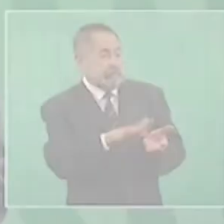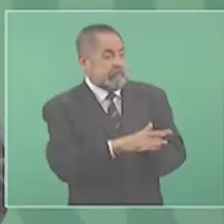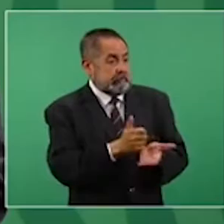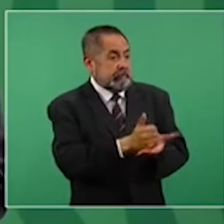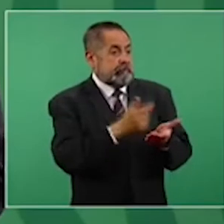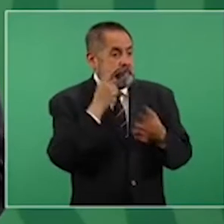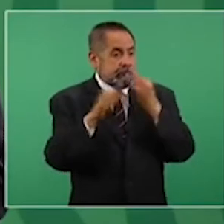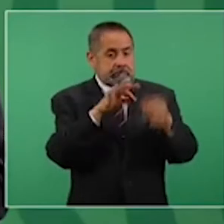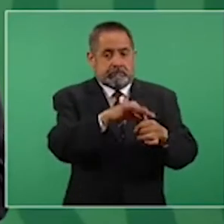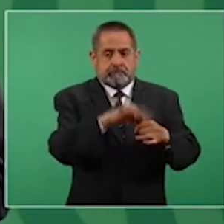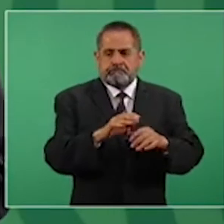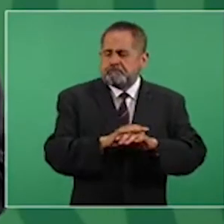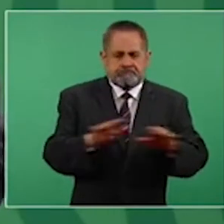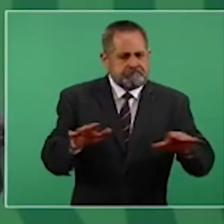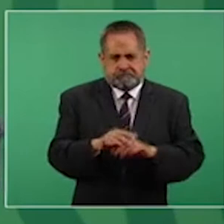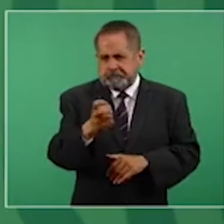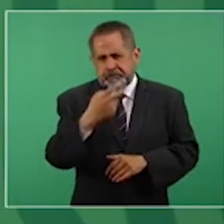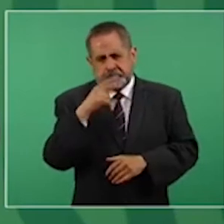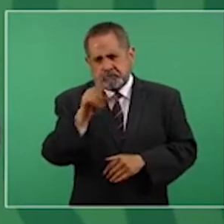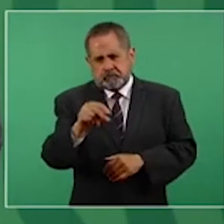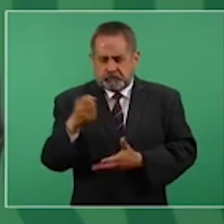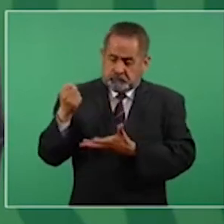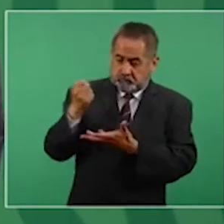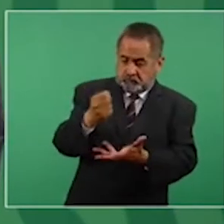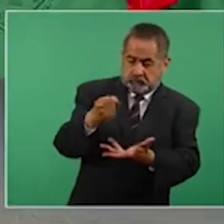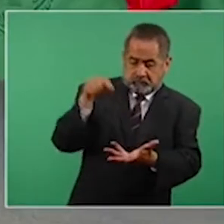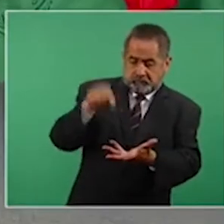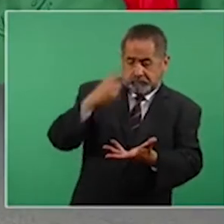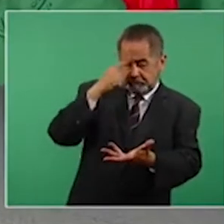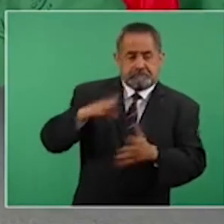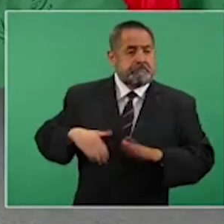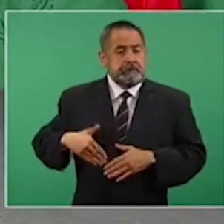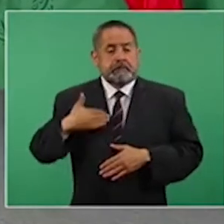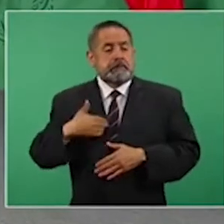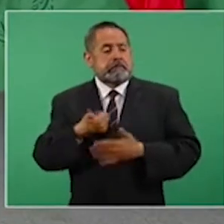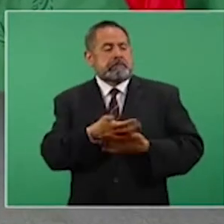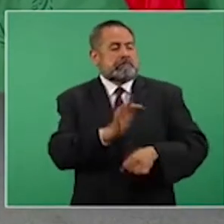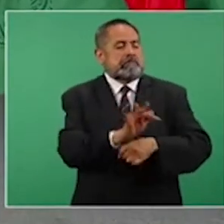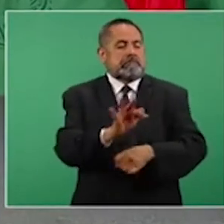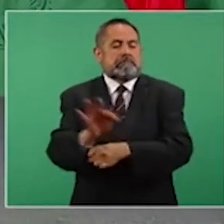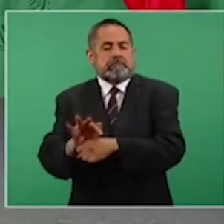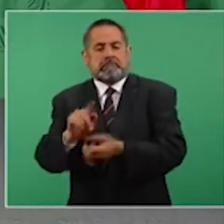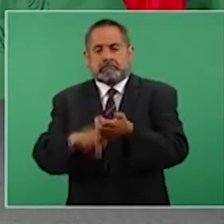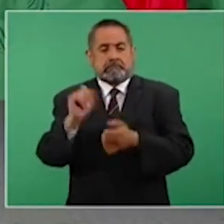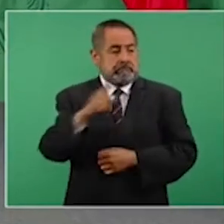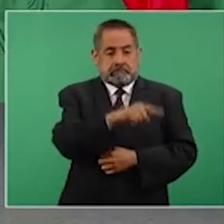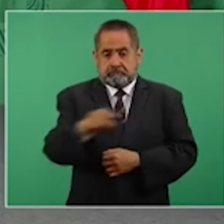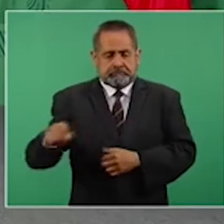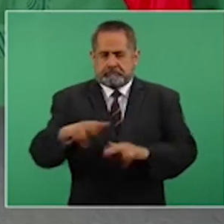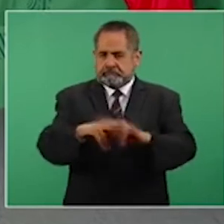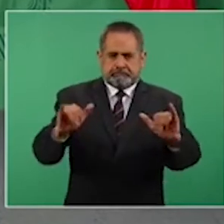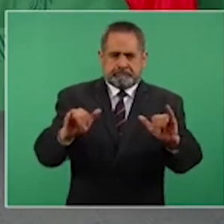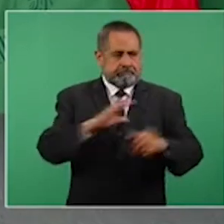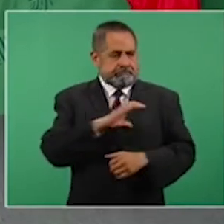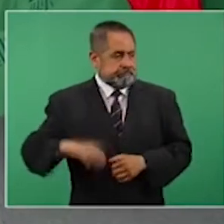Que no se utilice el presupuesto para beneficiar a ningún partido, a ningún